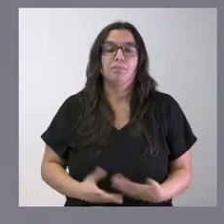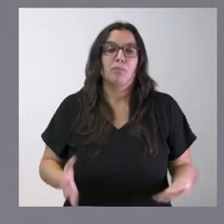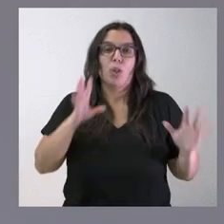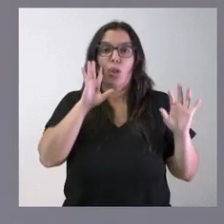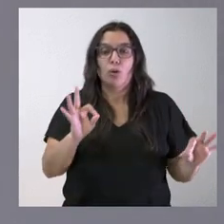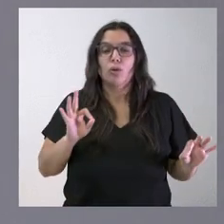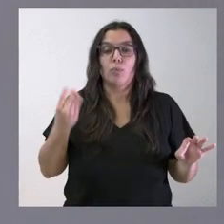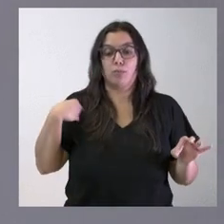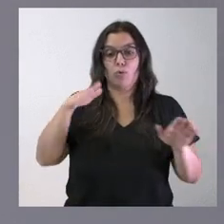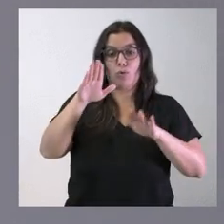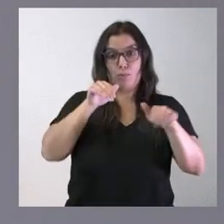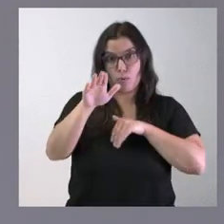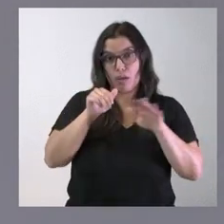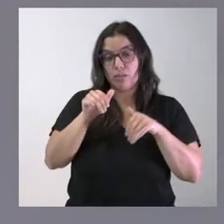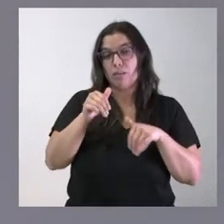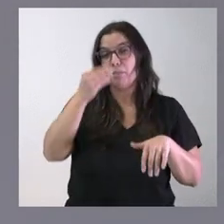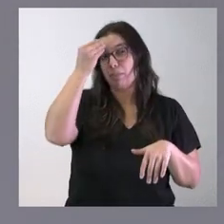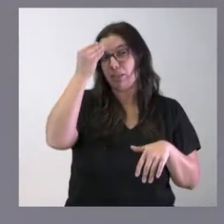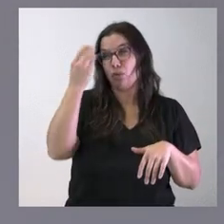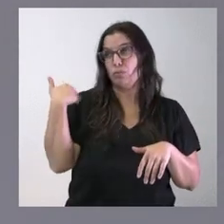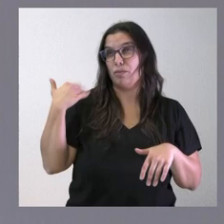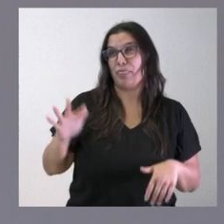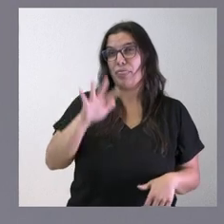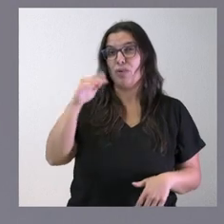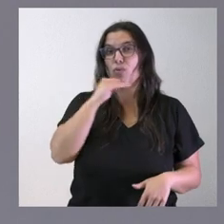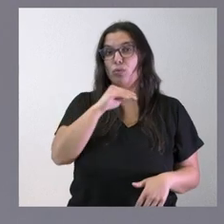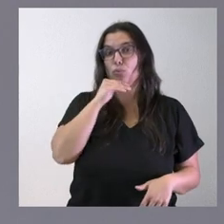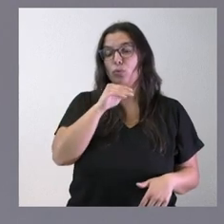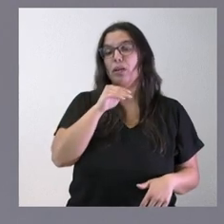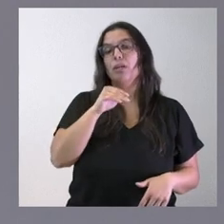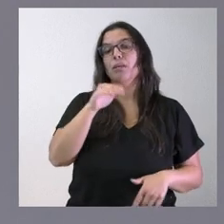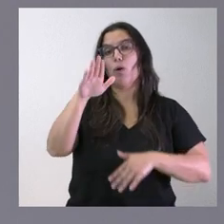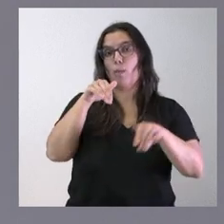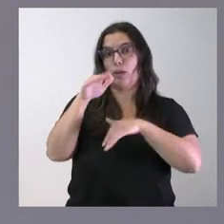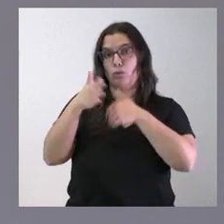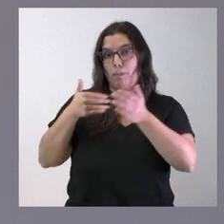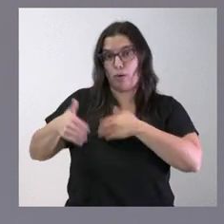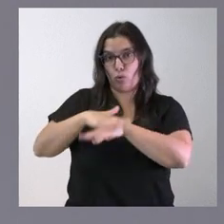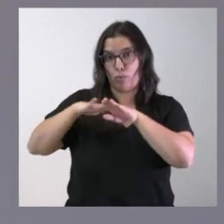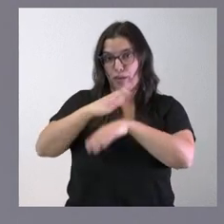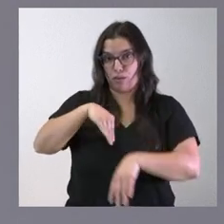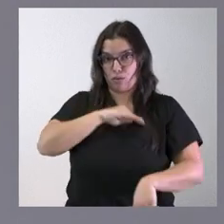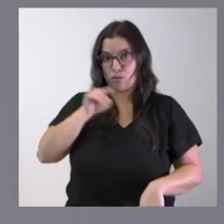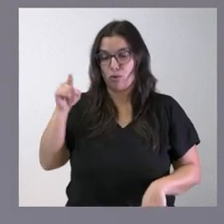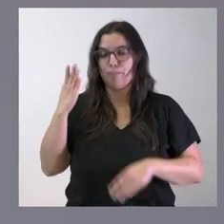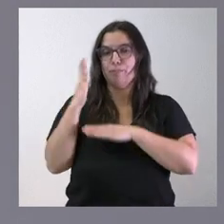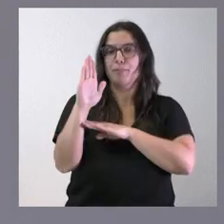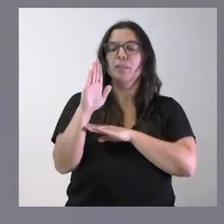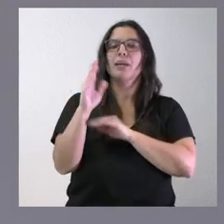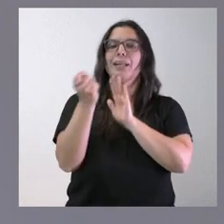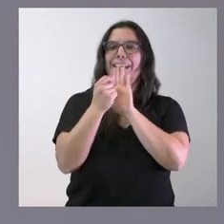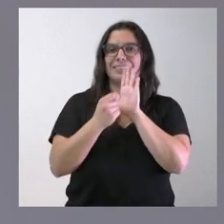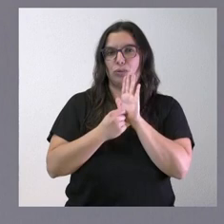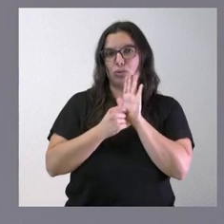tal y como se convocó, creo que era el 5 de octubre esa convocatoria por parte del Gobierno, planteaba una serie de